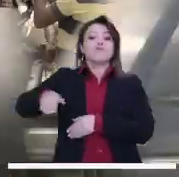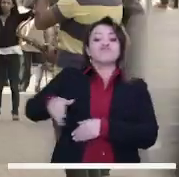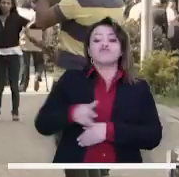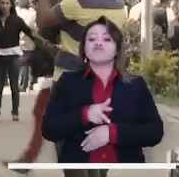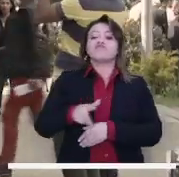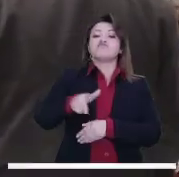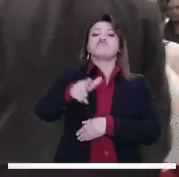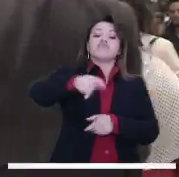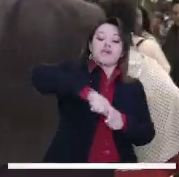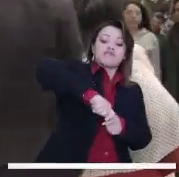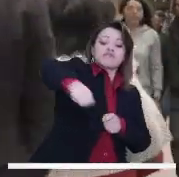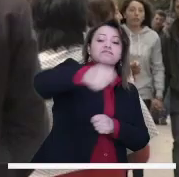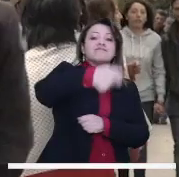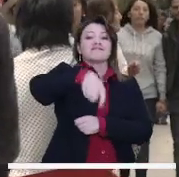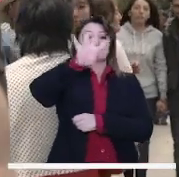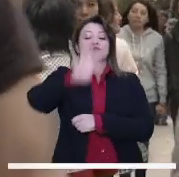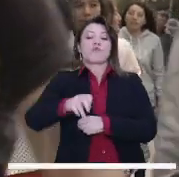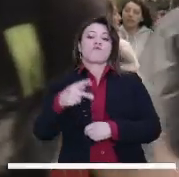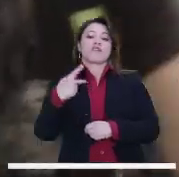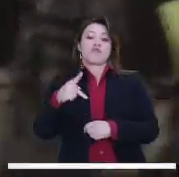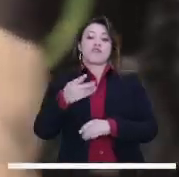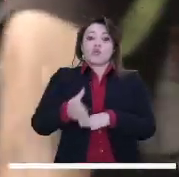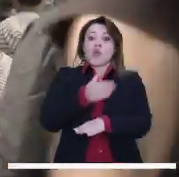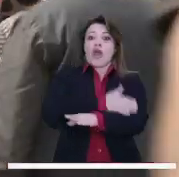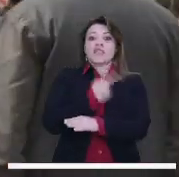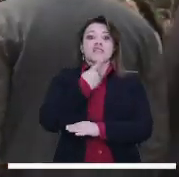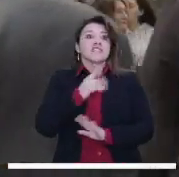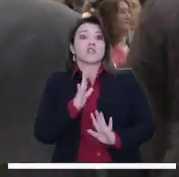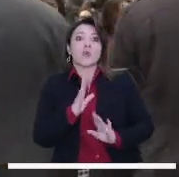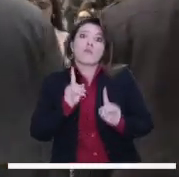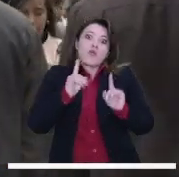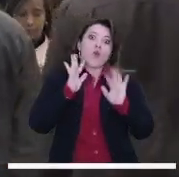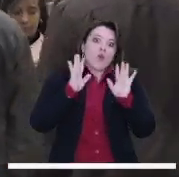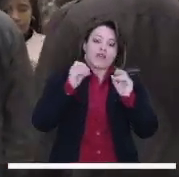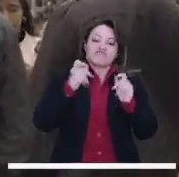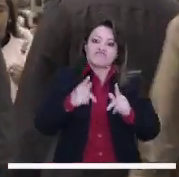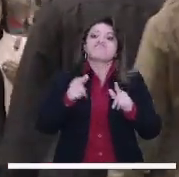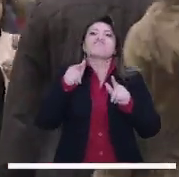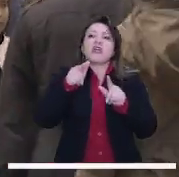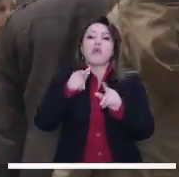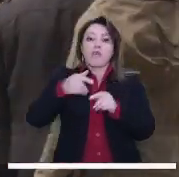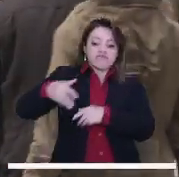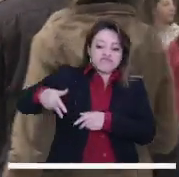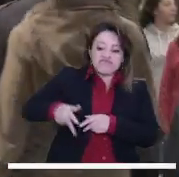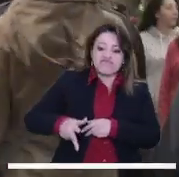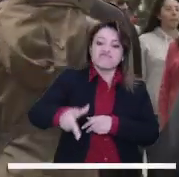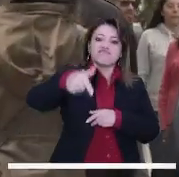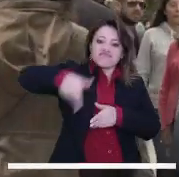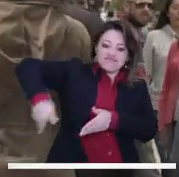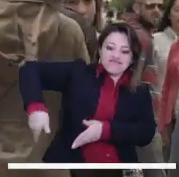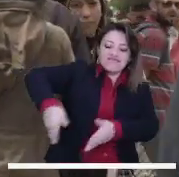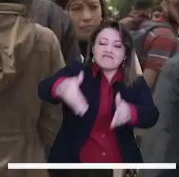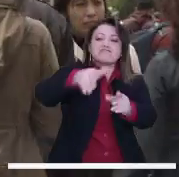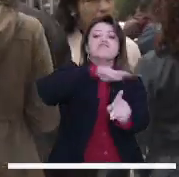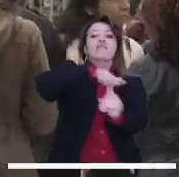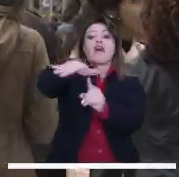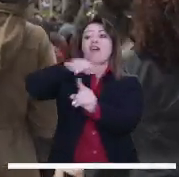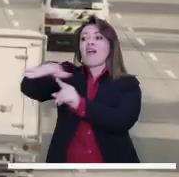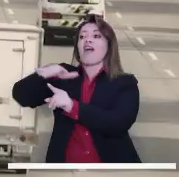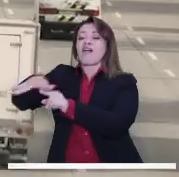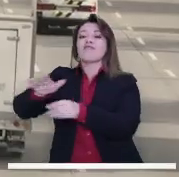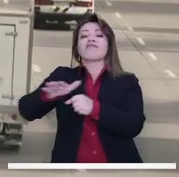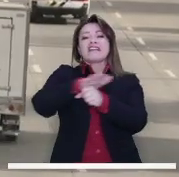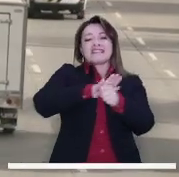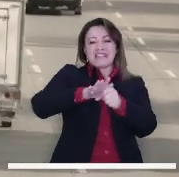BTR, a lo largo de 19 kilómetros. Esta obra impactará 230 barrios en su recorrido, con